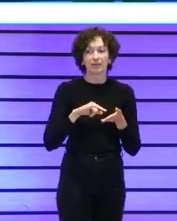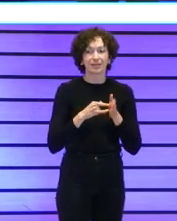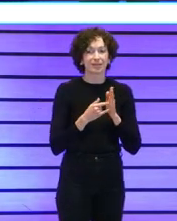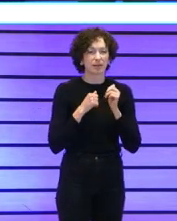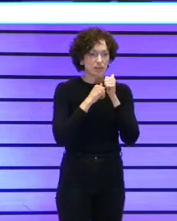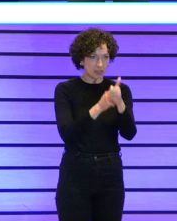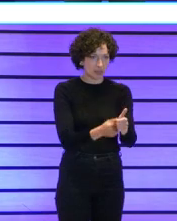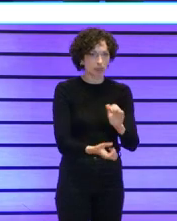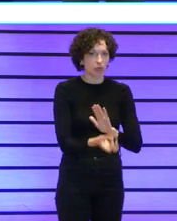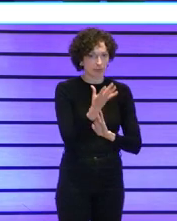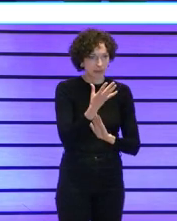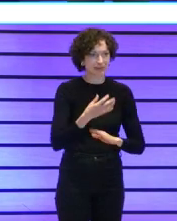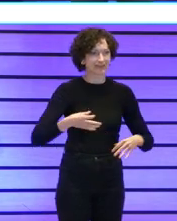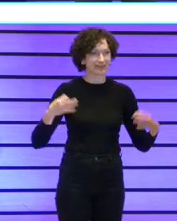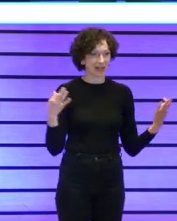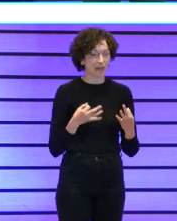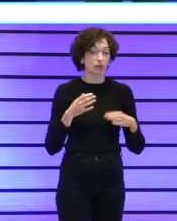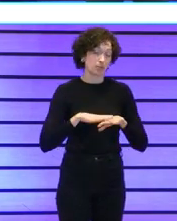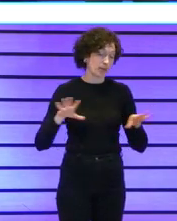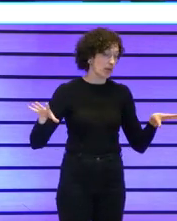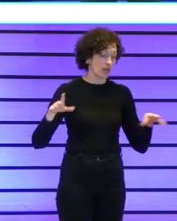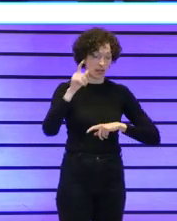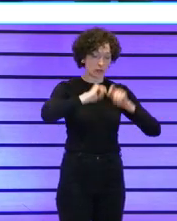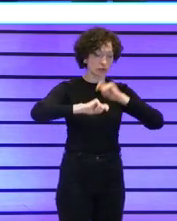de seguimiento para toda la organización